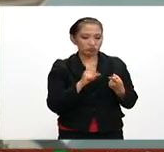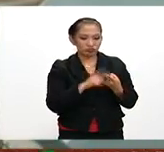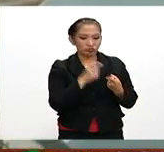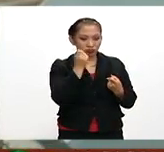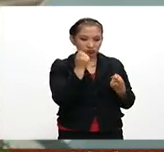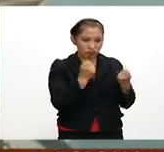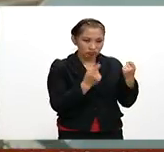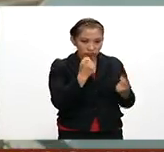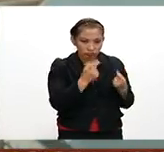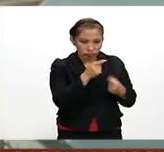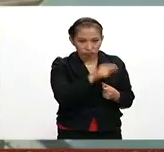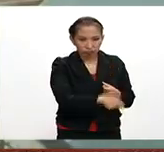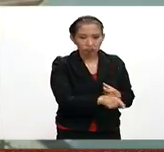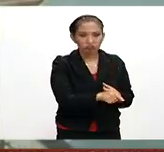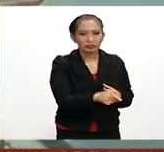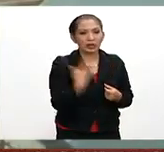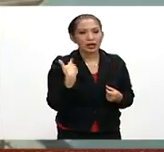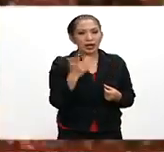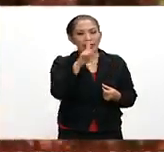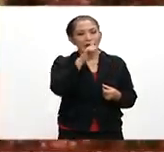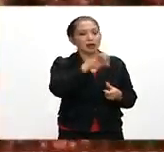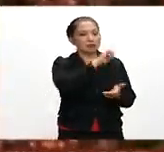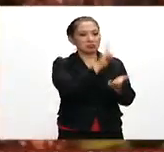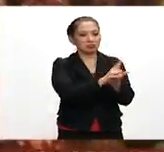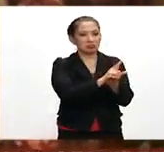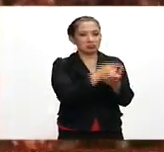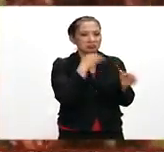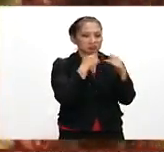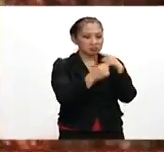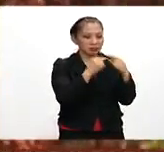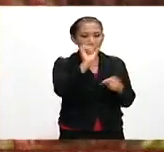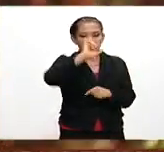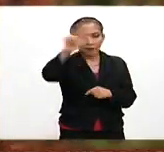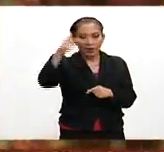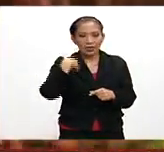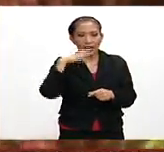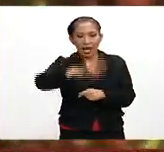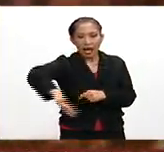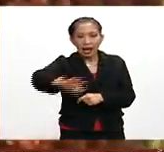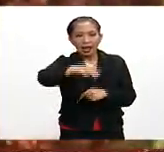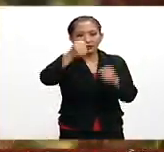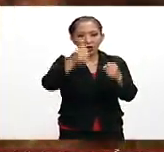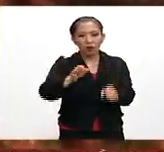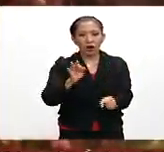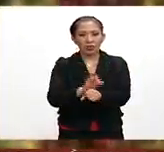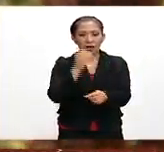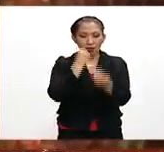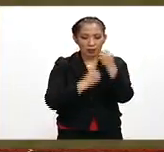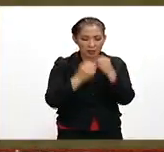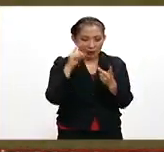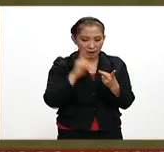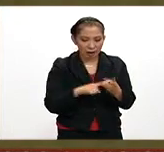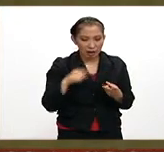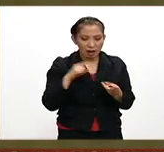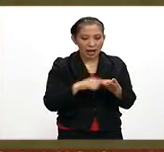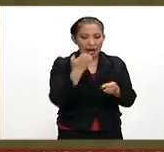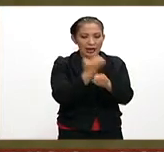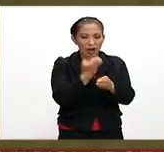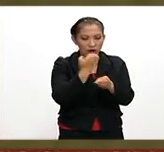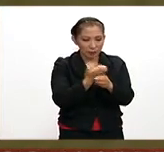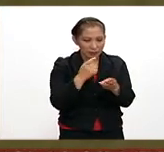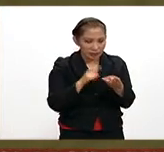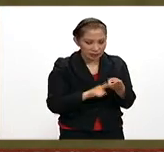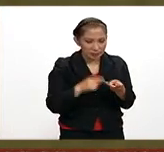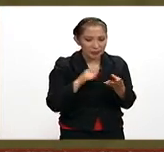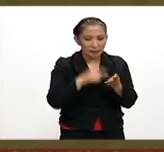algunas como son legisladores, profesionales de las áreas de la seguridad alimentaria, economistas,